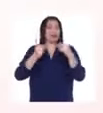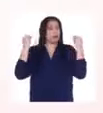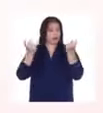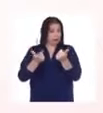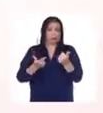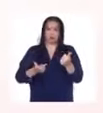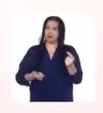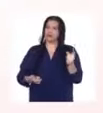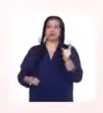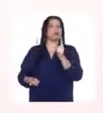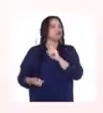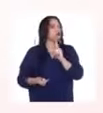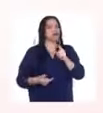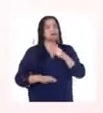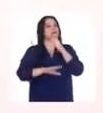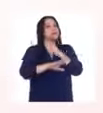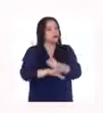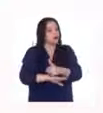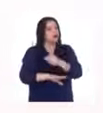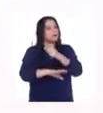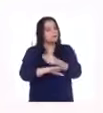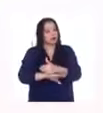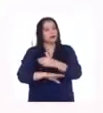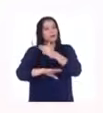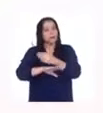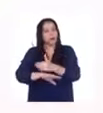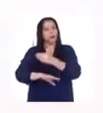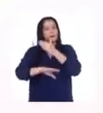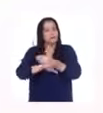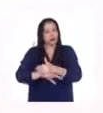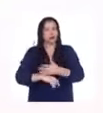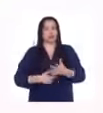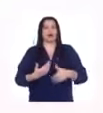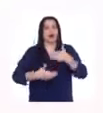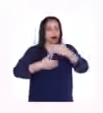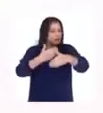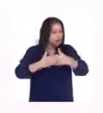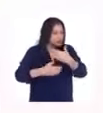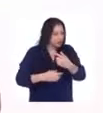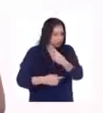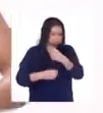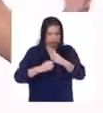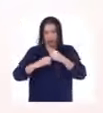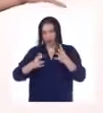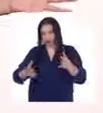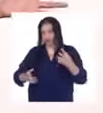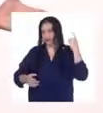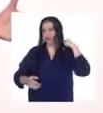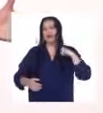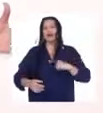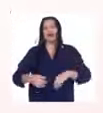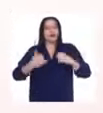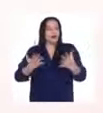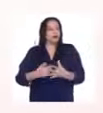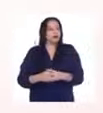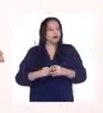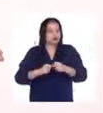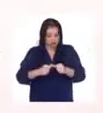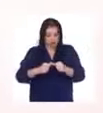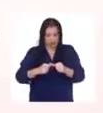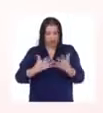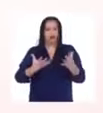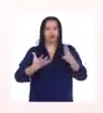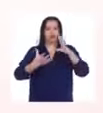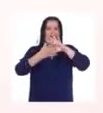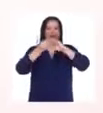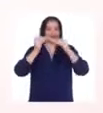poco a poco, paso a paso, cada día cuenta. Vamos a seguir con la parte final